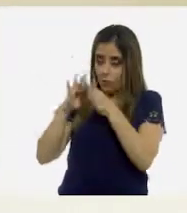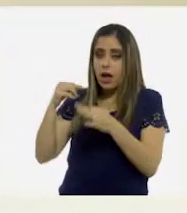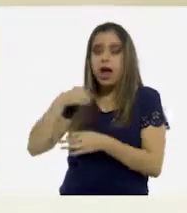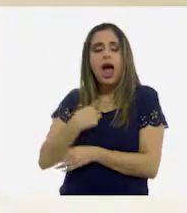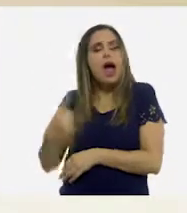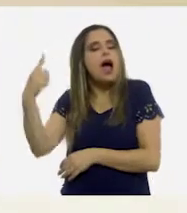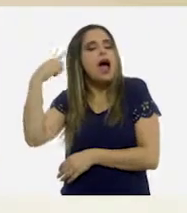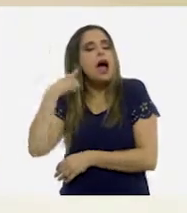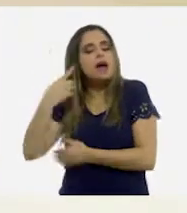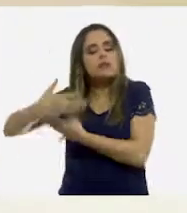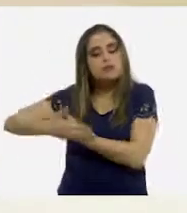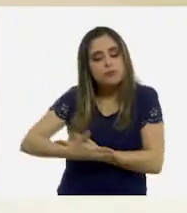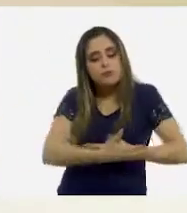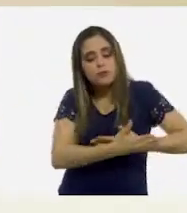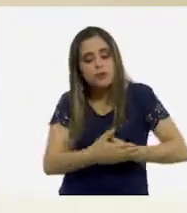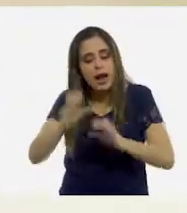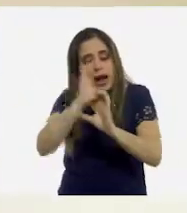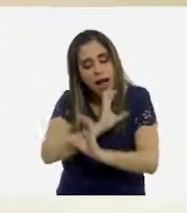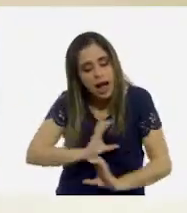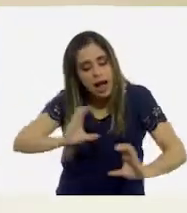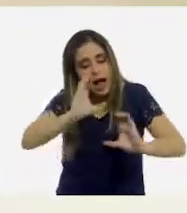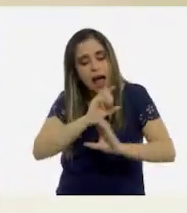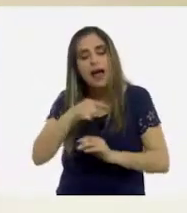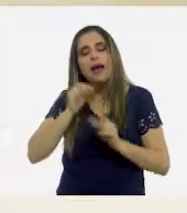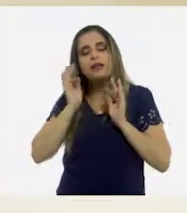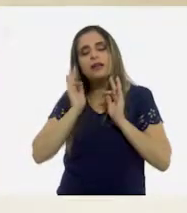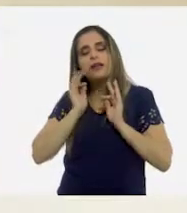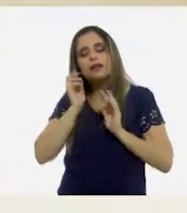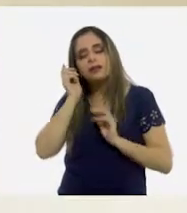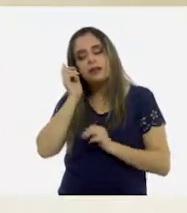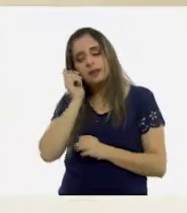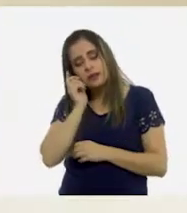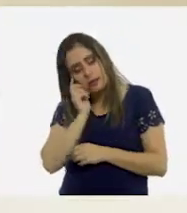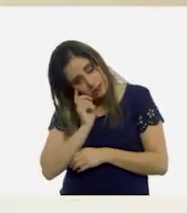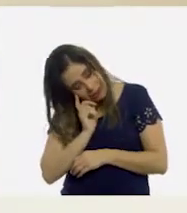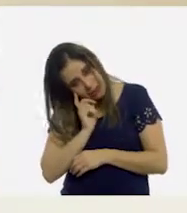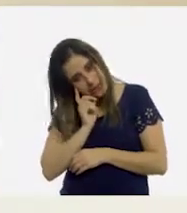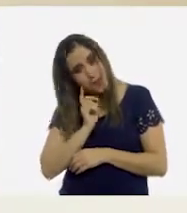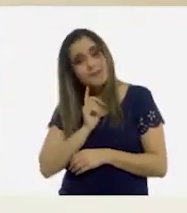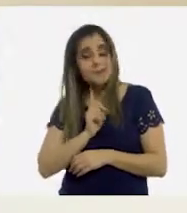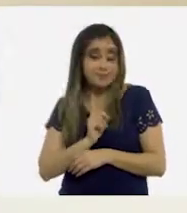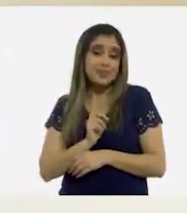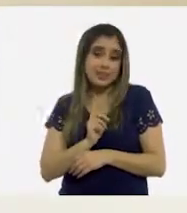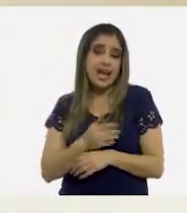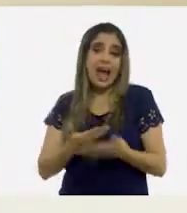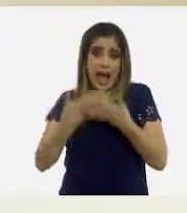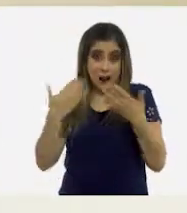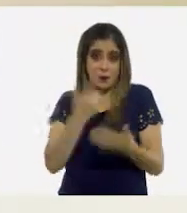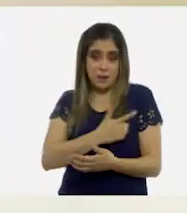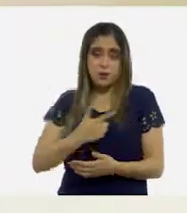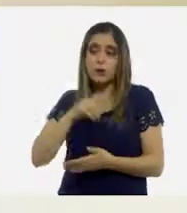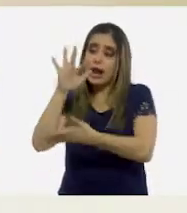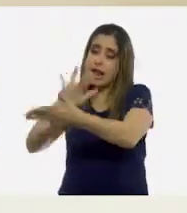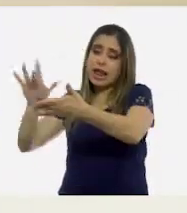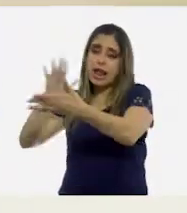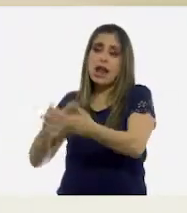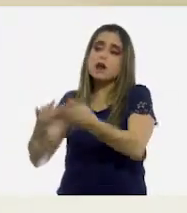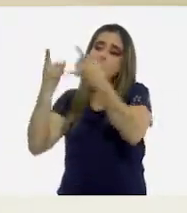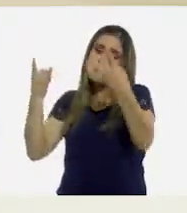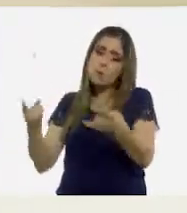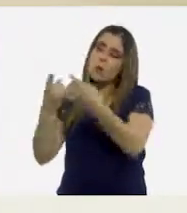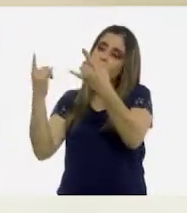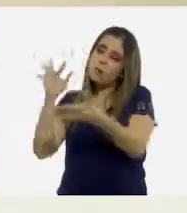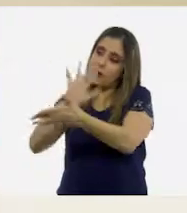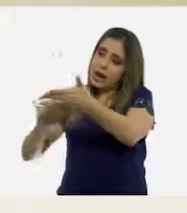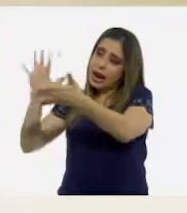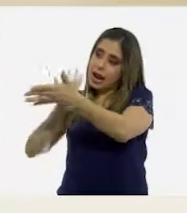los arrullos me quedaba tranquila y me dormía. Ahora lo que me gusta es que me lean un cuento o que me narren una historia.